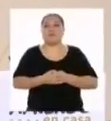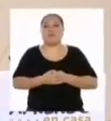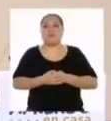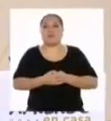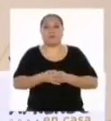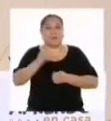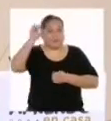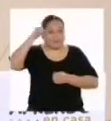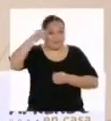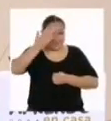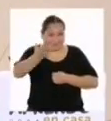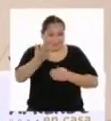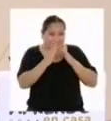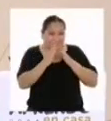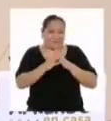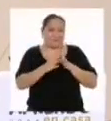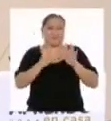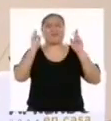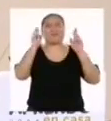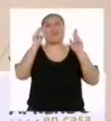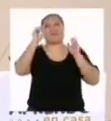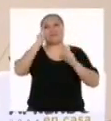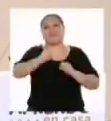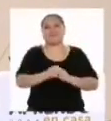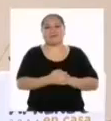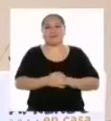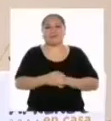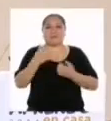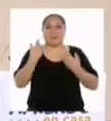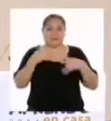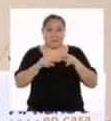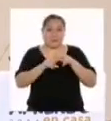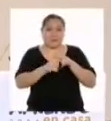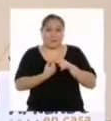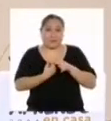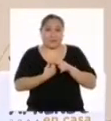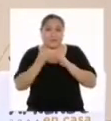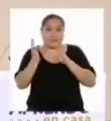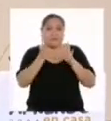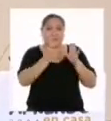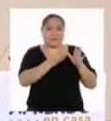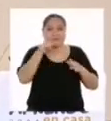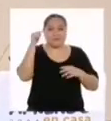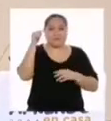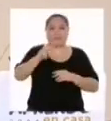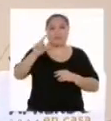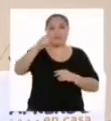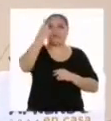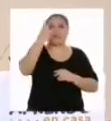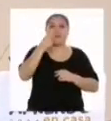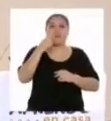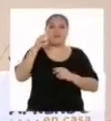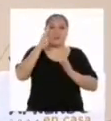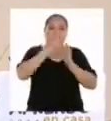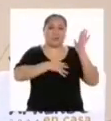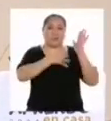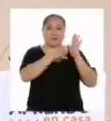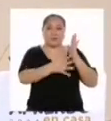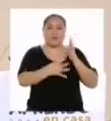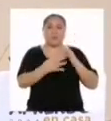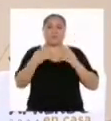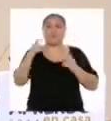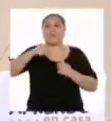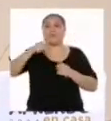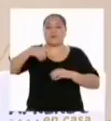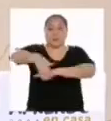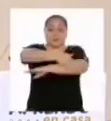¿Ya se acordaron en capa? Espero que sí, porque ya vamos a arrancar con la elaboración de nuestra primera tabla. Tengan a la